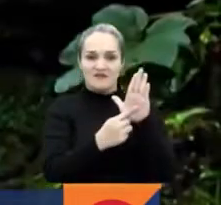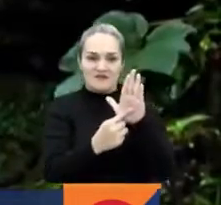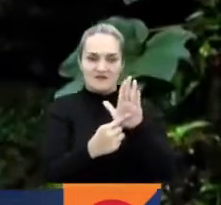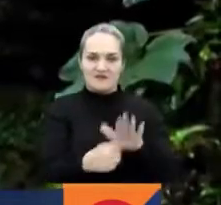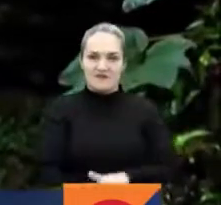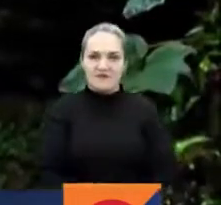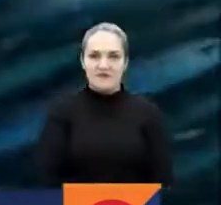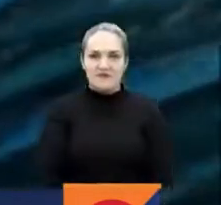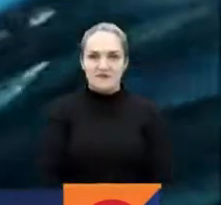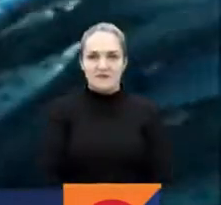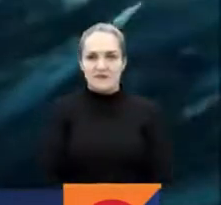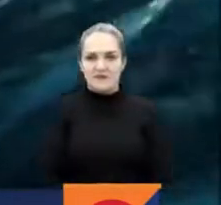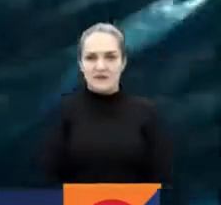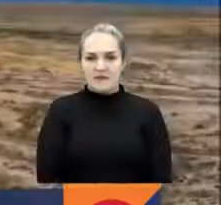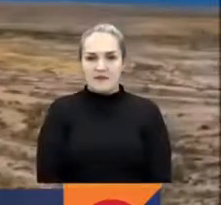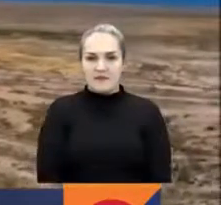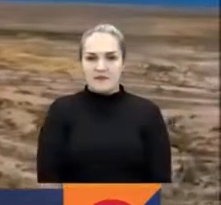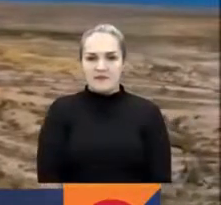República.